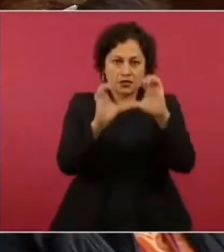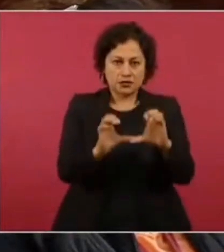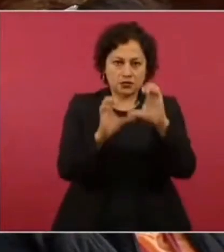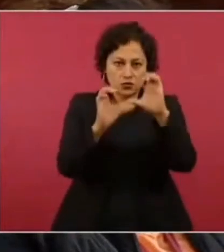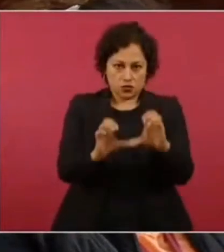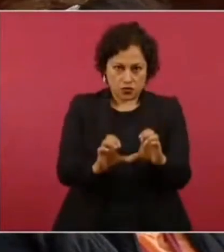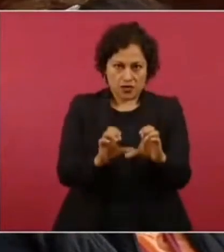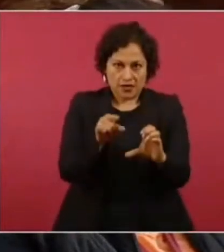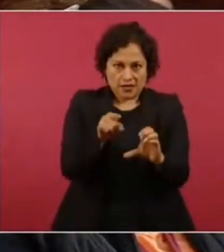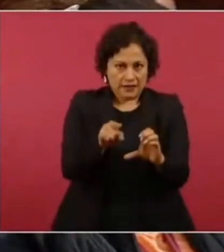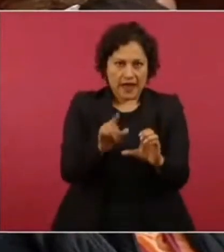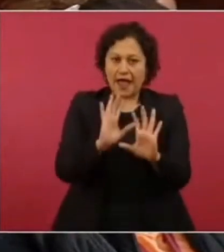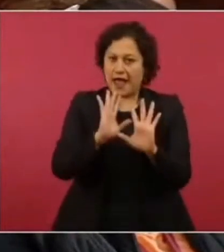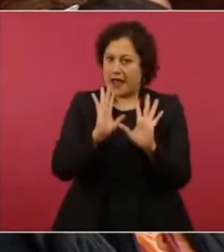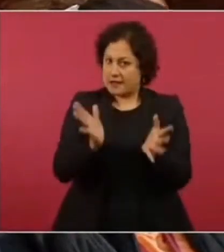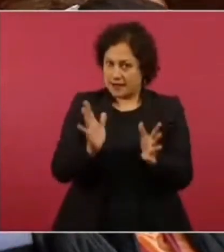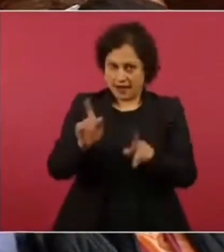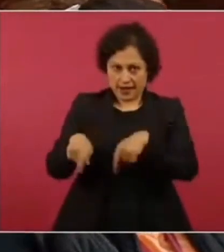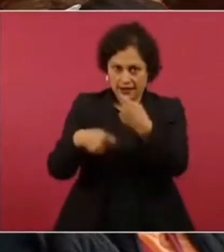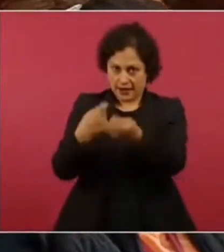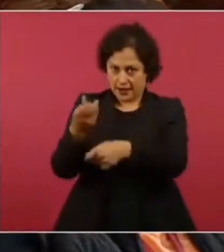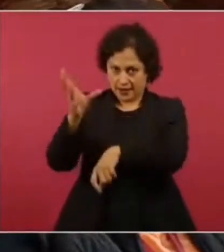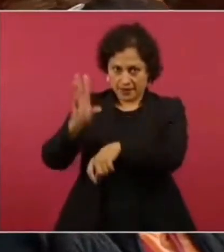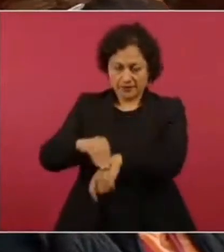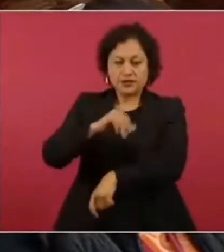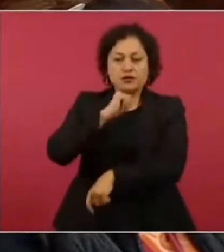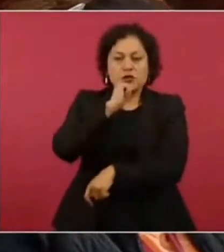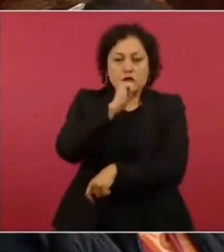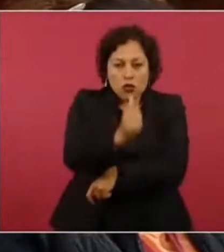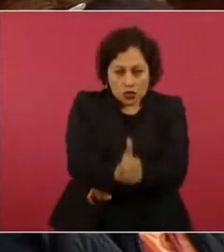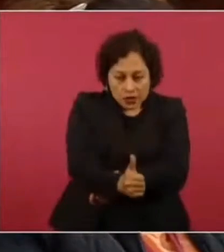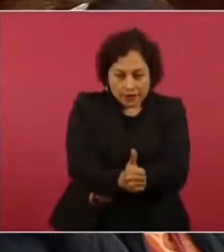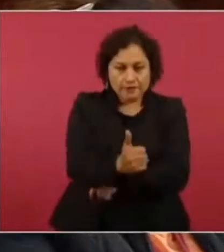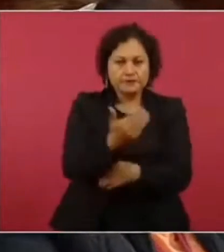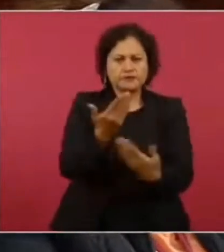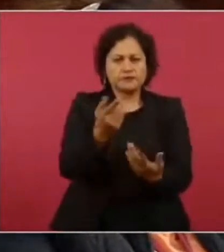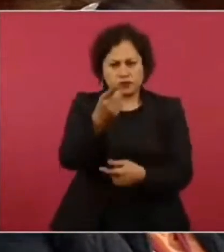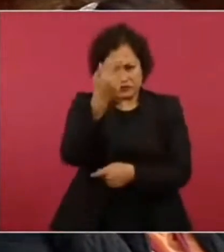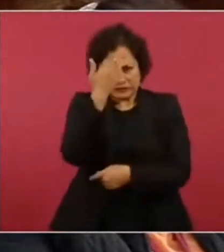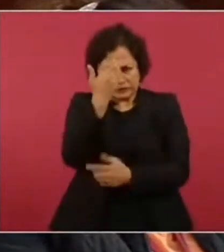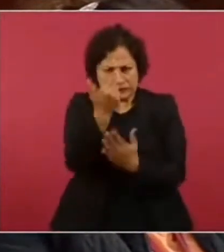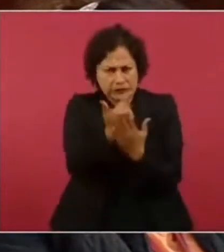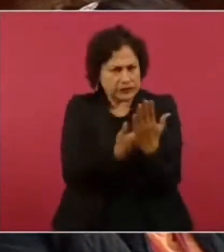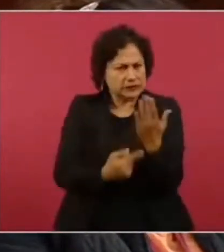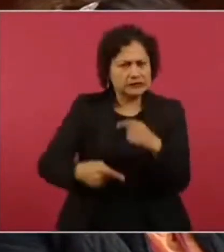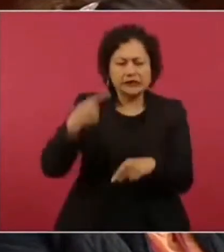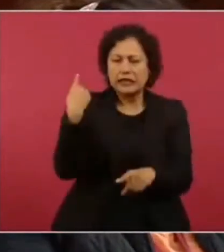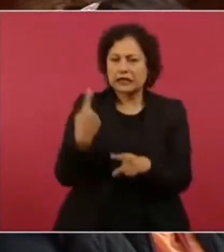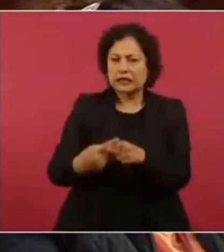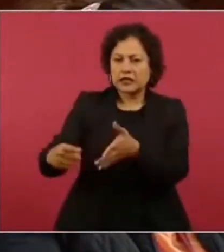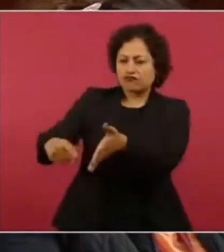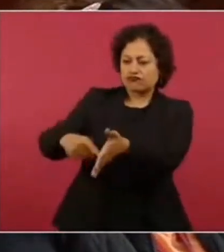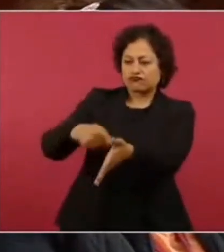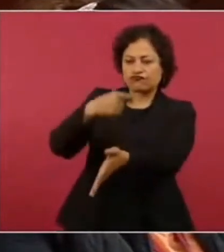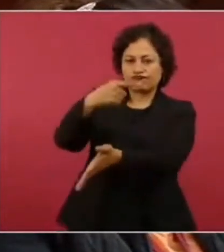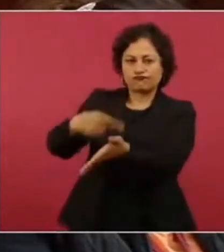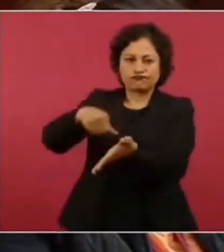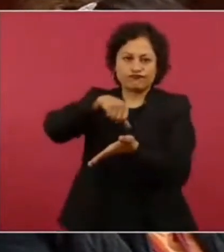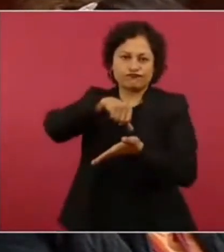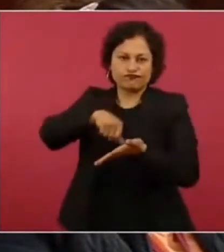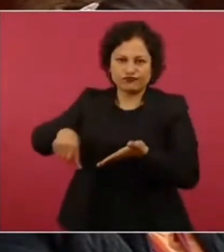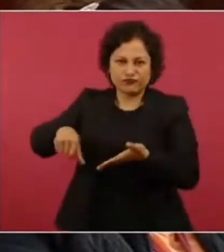granjas que estén en riesgo de algún tipo de cancelación o que se esté, digamos,